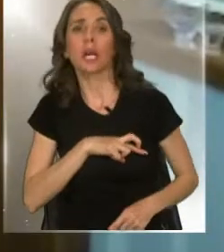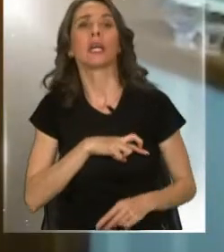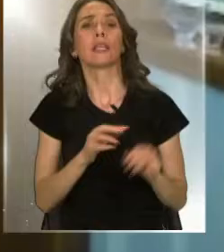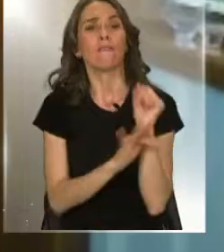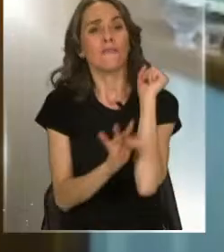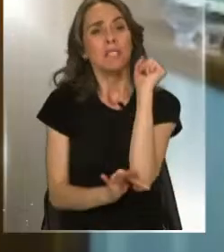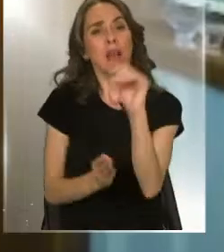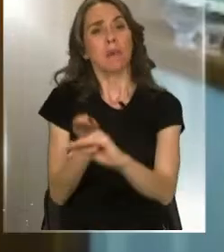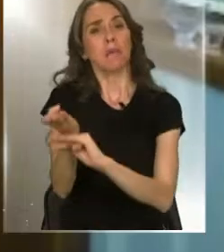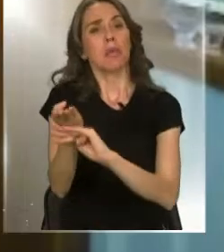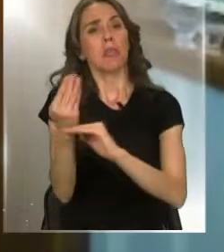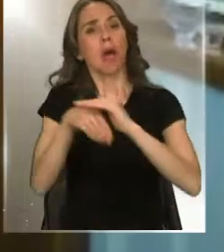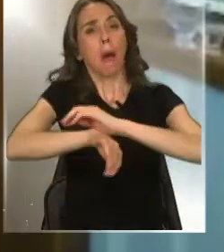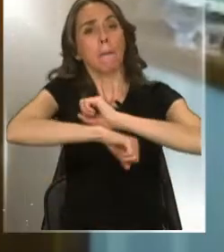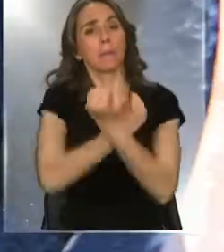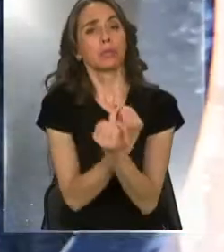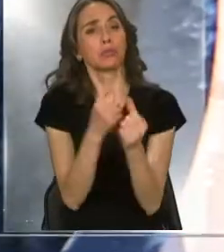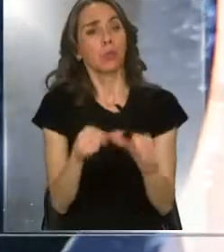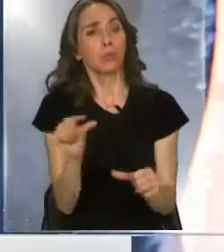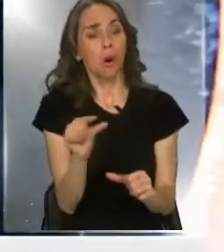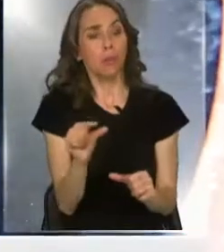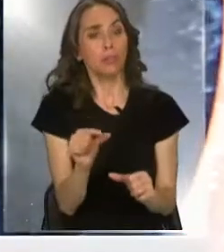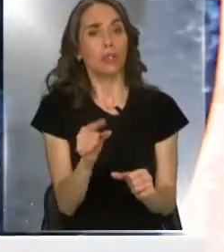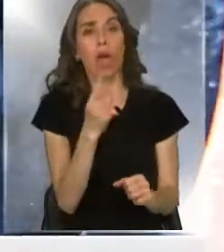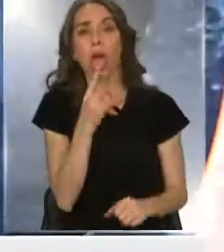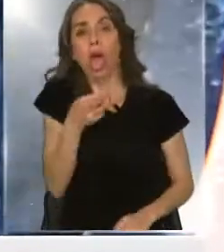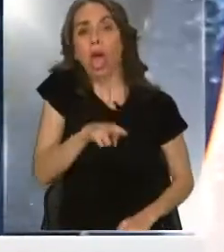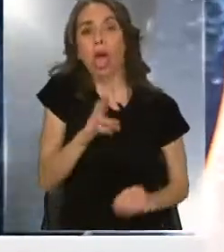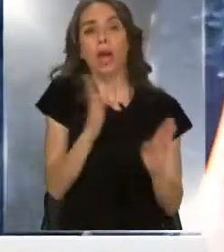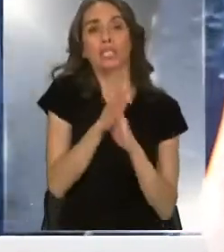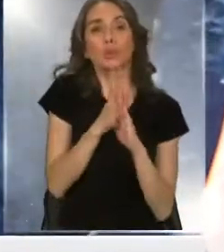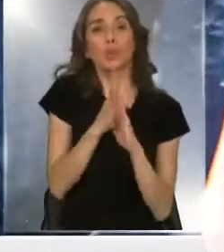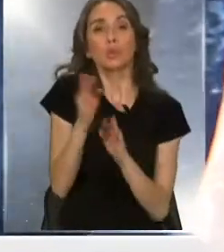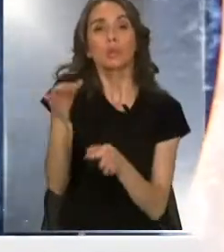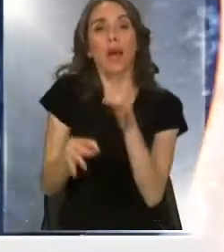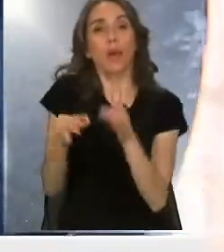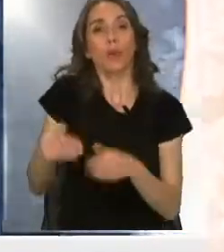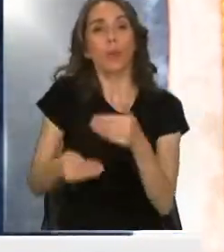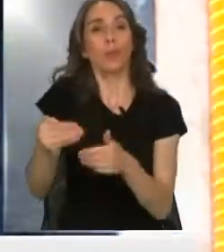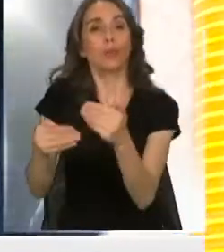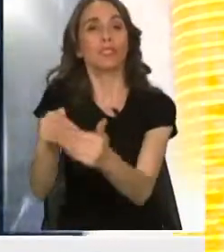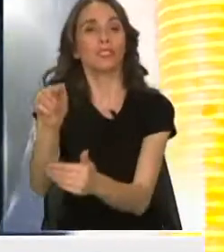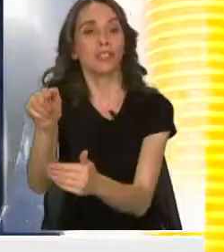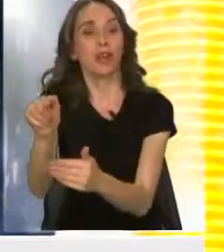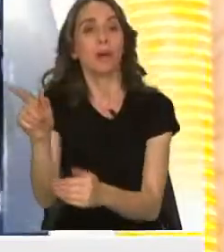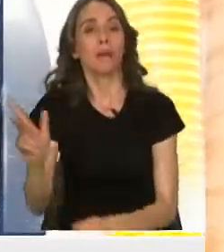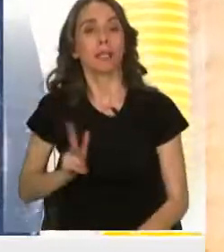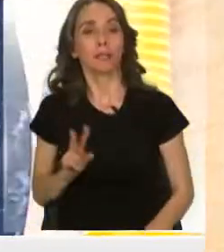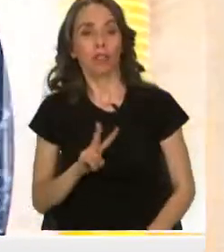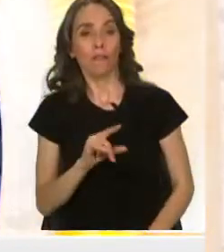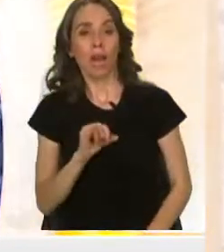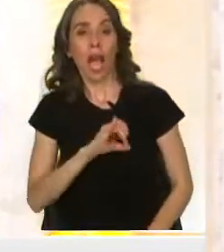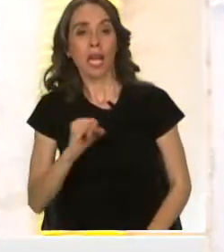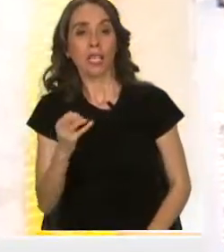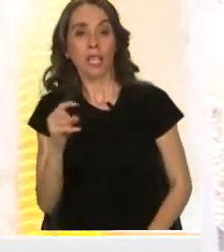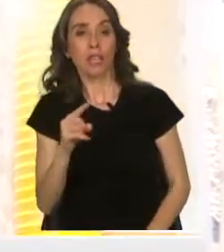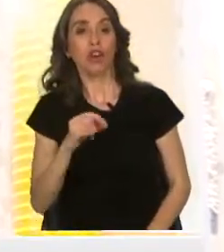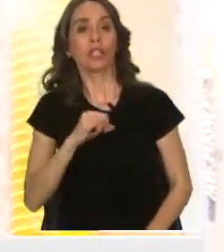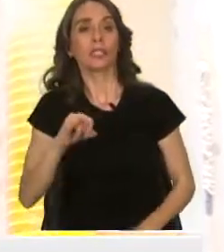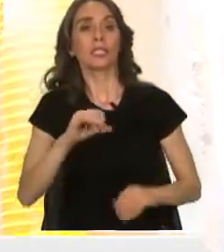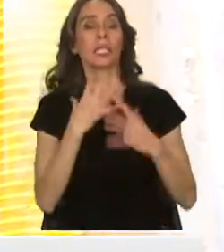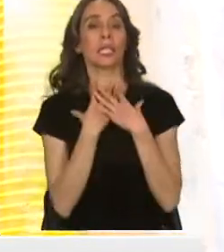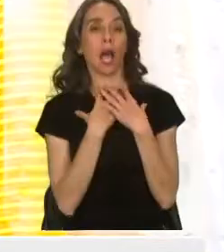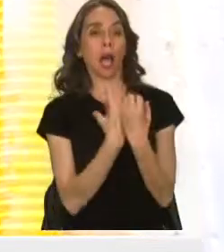preventiva porque creemos que es una excusa procesal para mantener al señor Vallejos como un